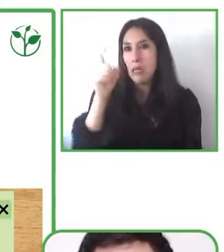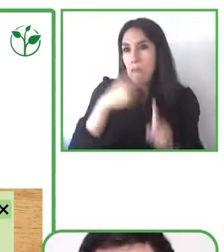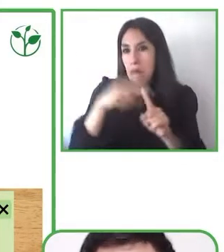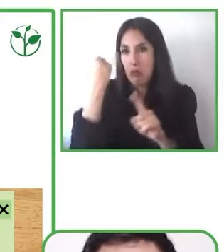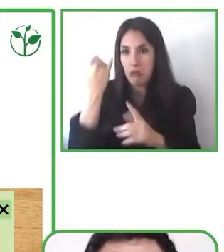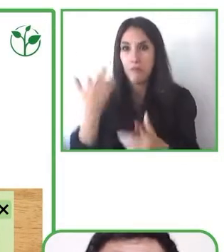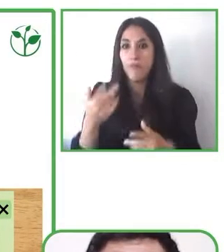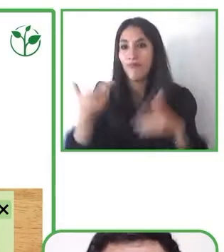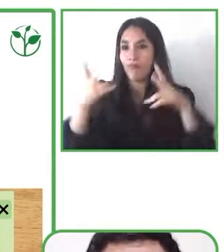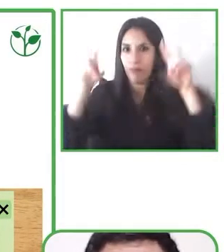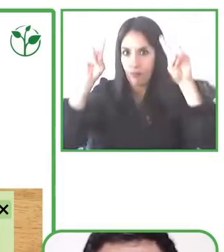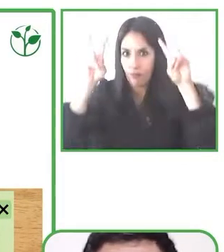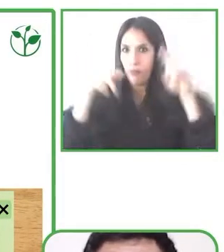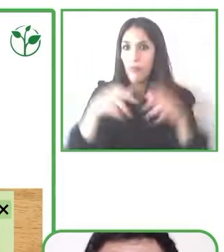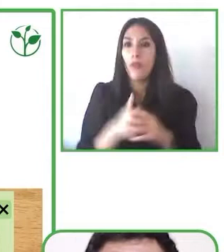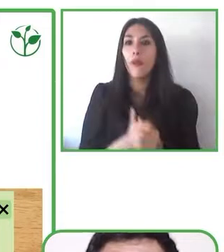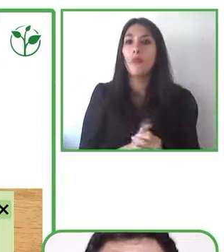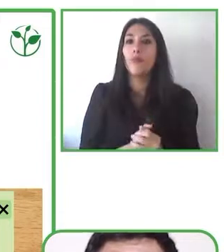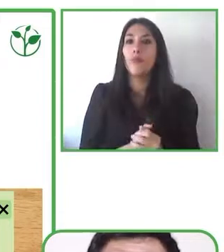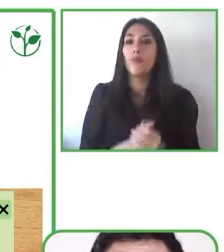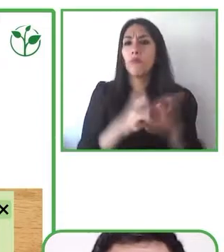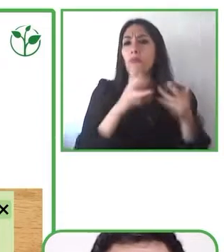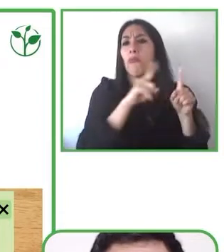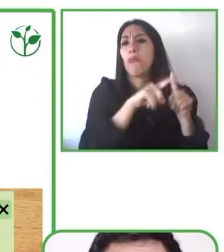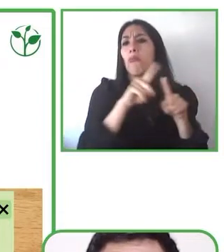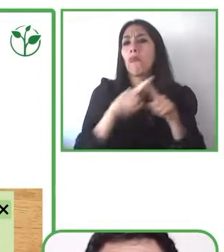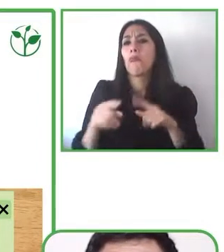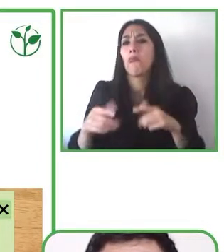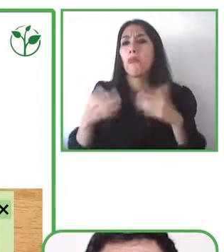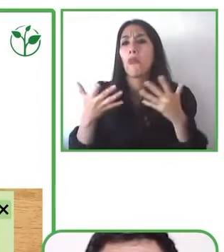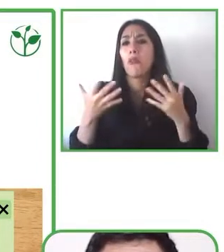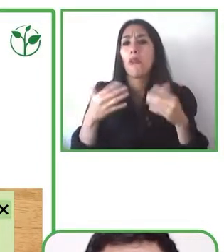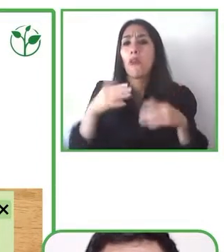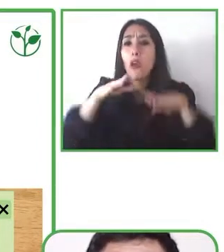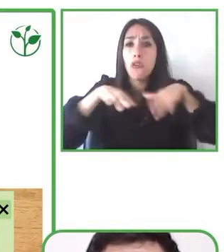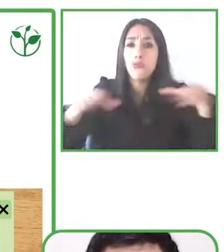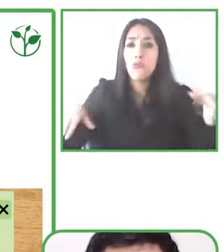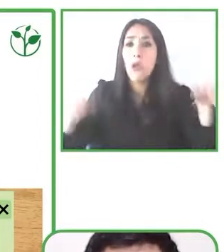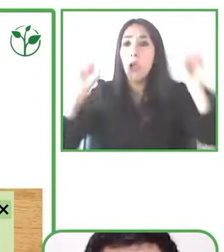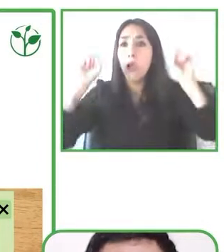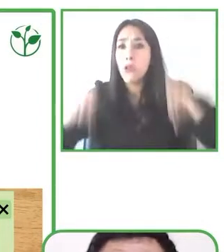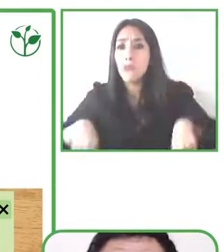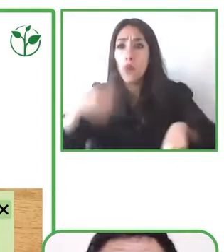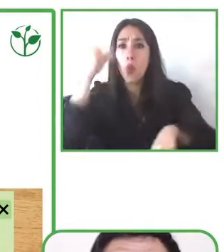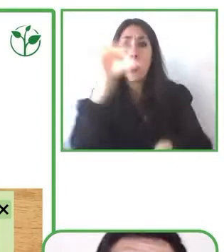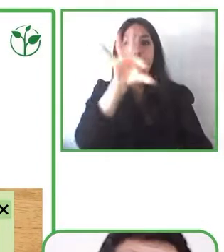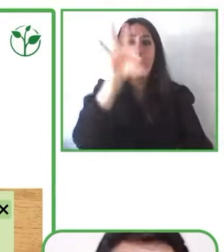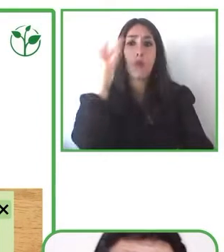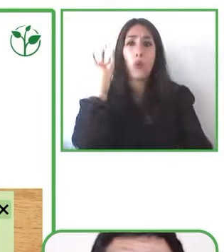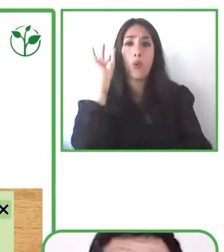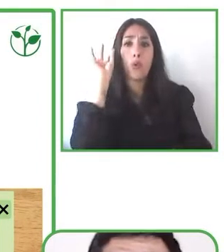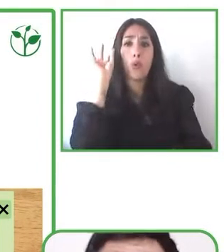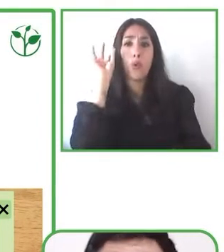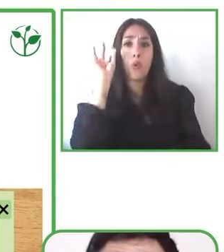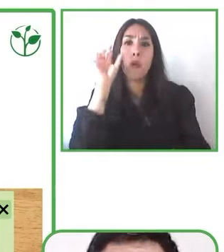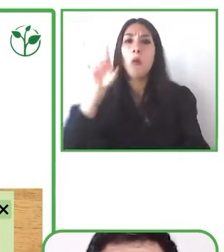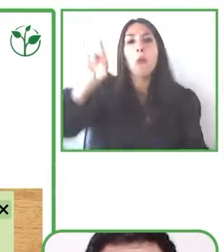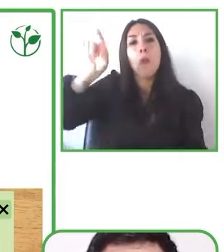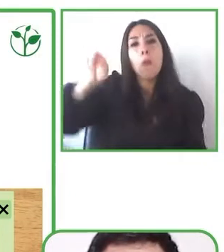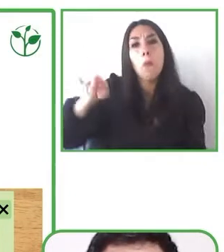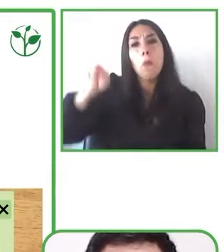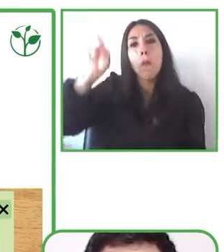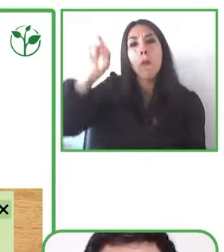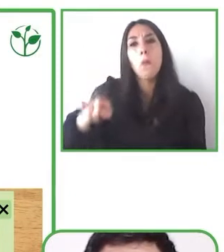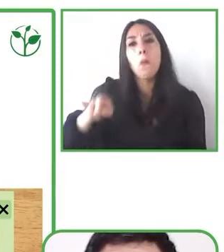en su tamaño, pueden manipular también en la escritura de esas palabras, el sistema tiene unas